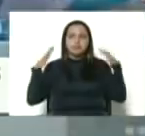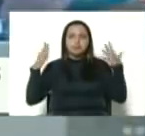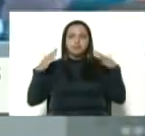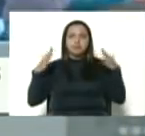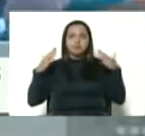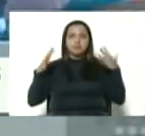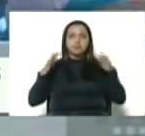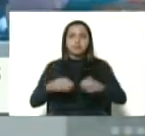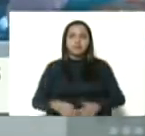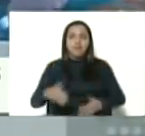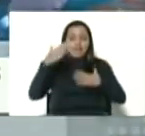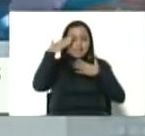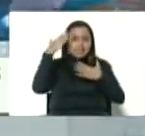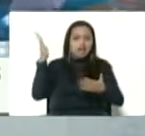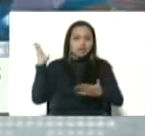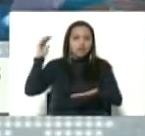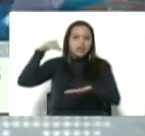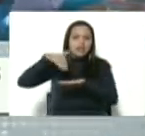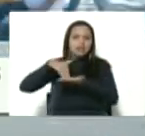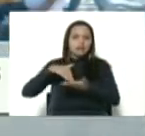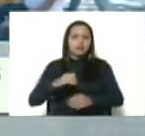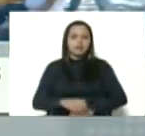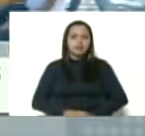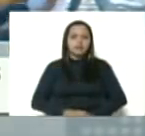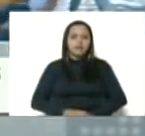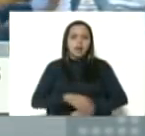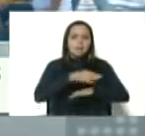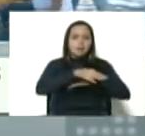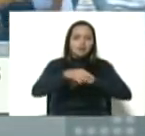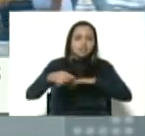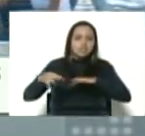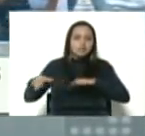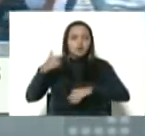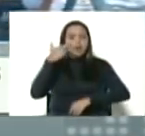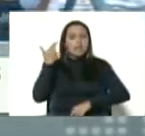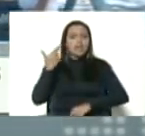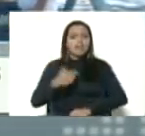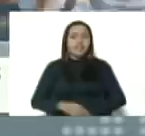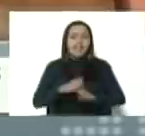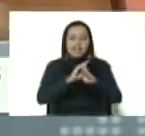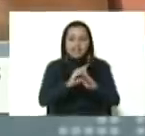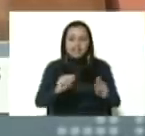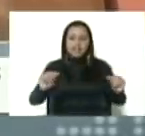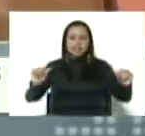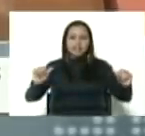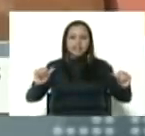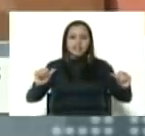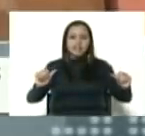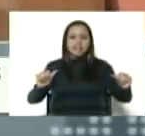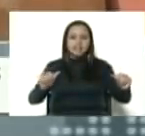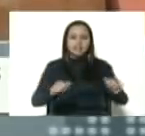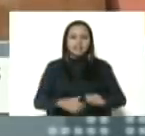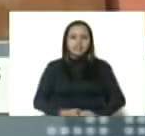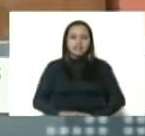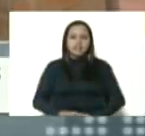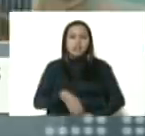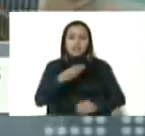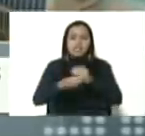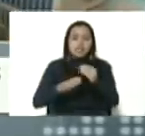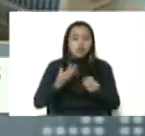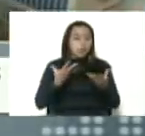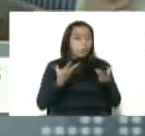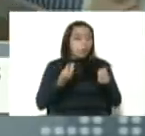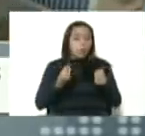Saludo, Aragua. Saludo, Municipio José Félix Rivas, las tierras donde se libró cuantas